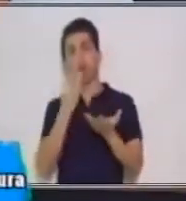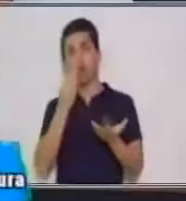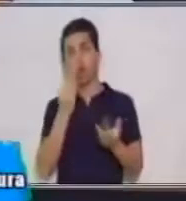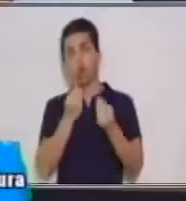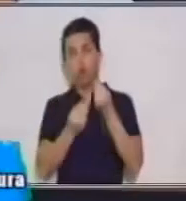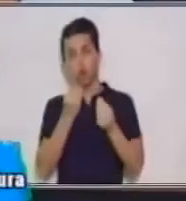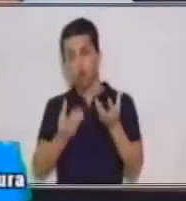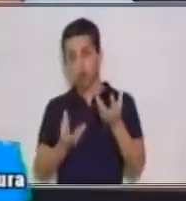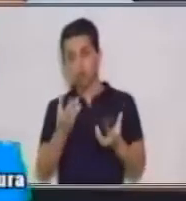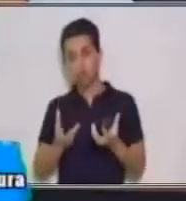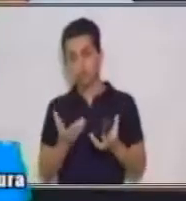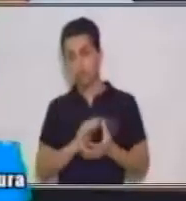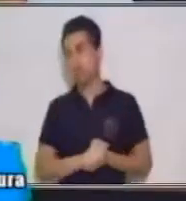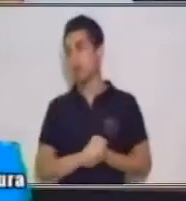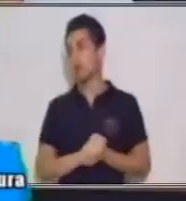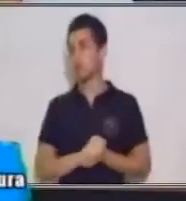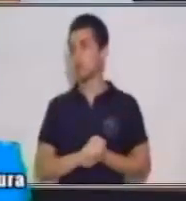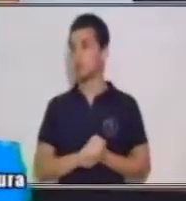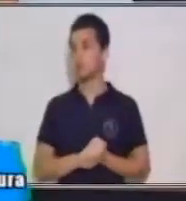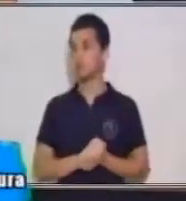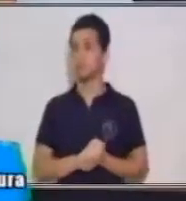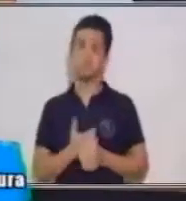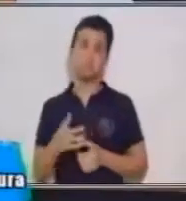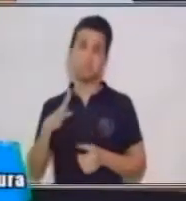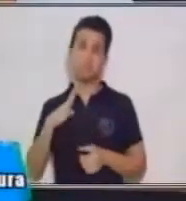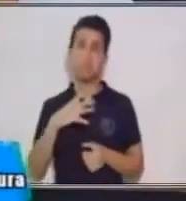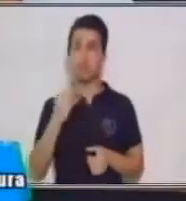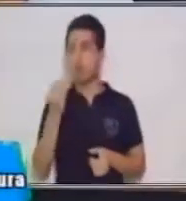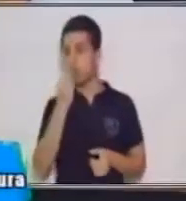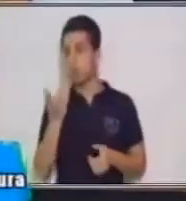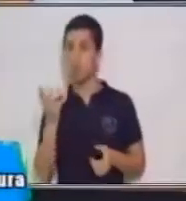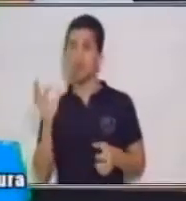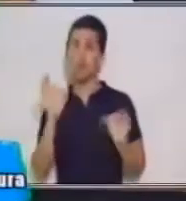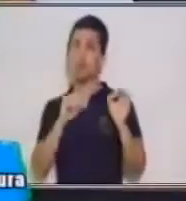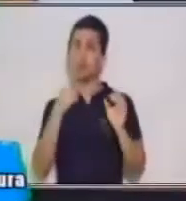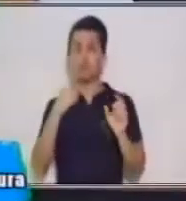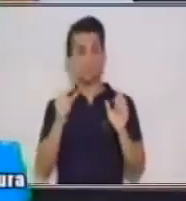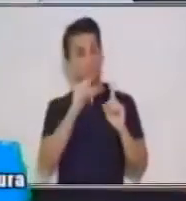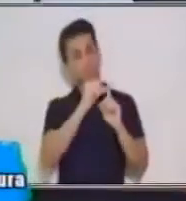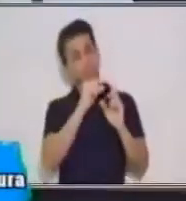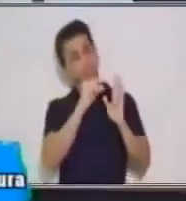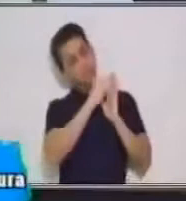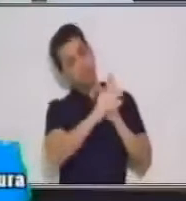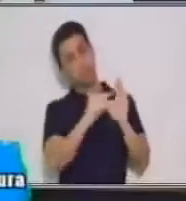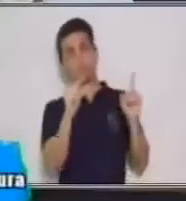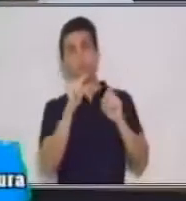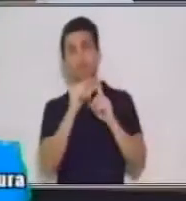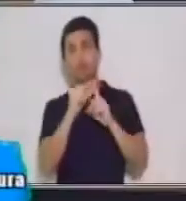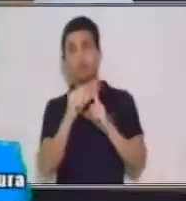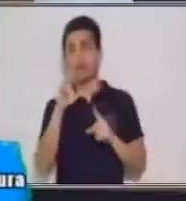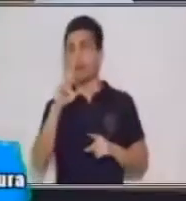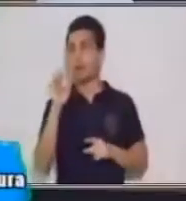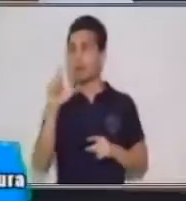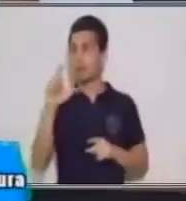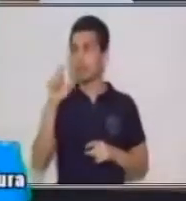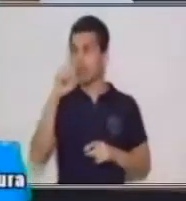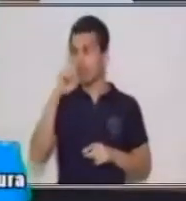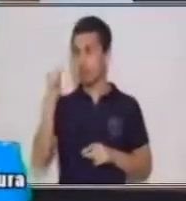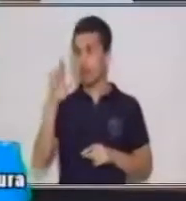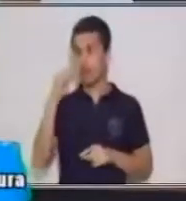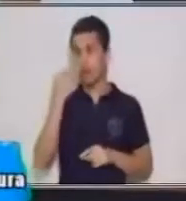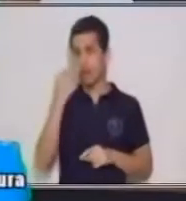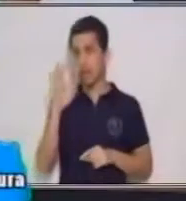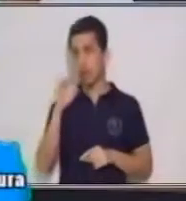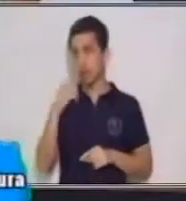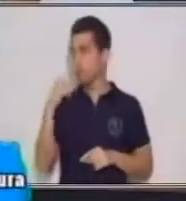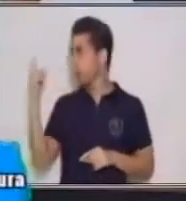tiene comida o tiene la palabra recetario. O si vemos este libro y leemos